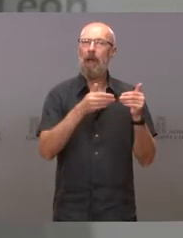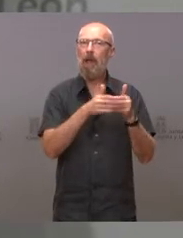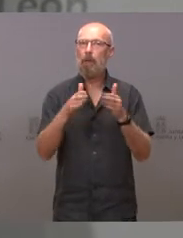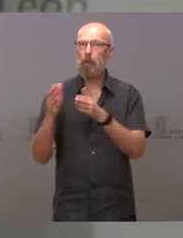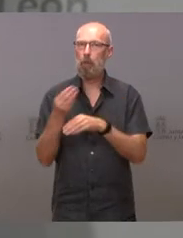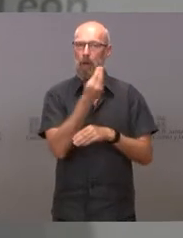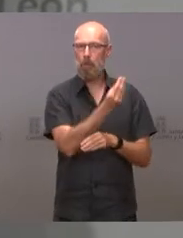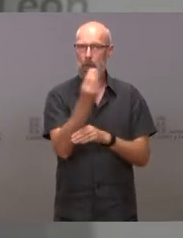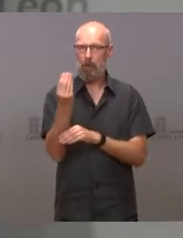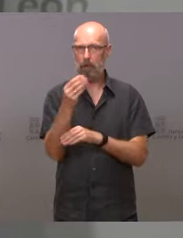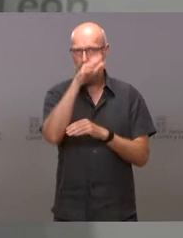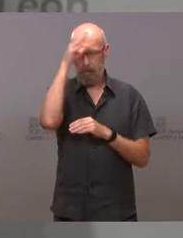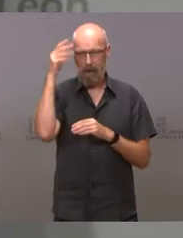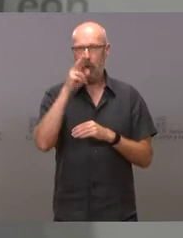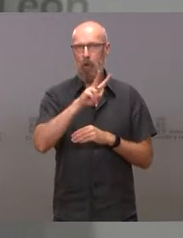verano 2021.